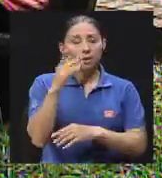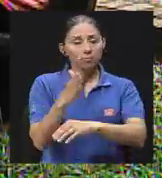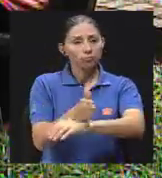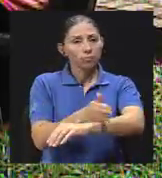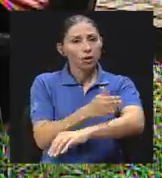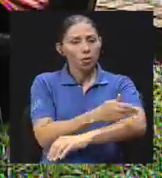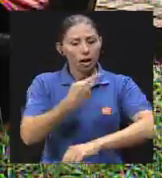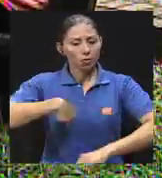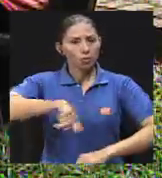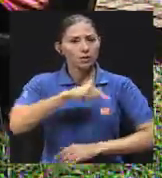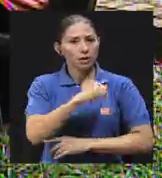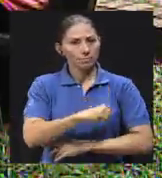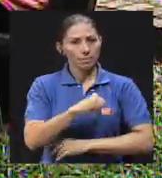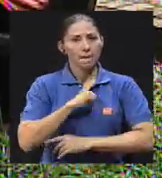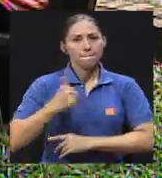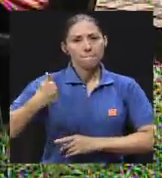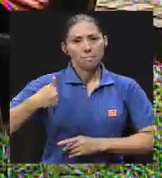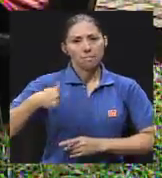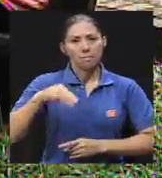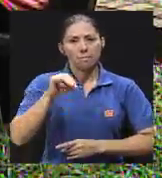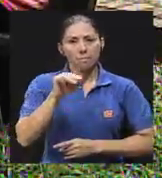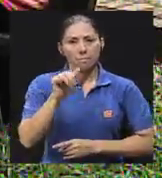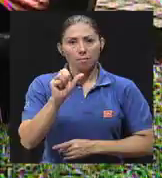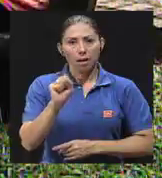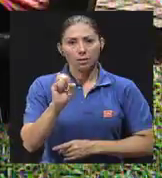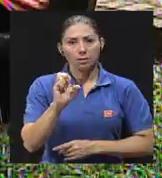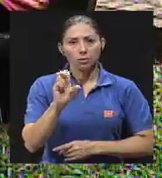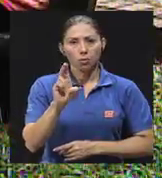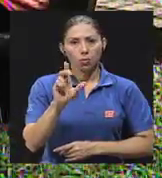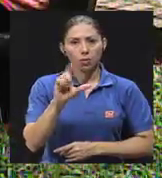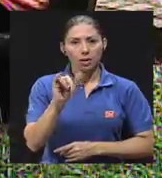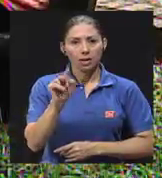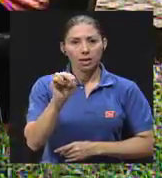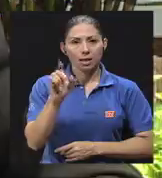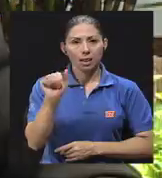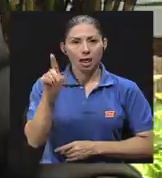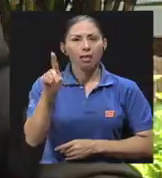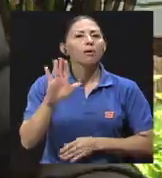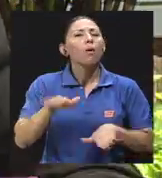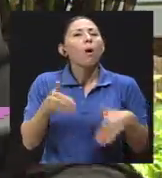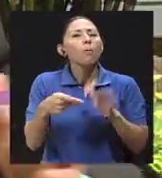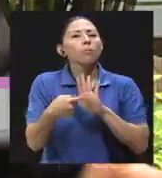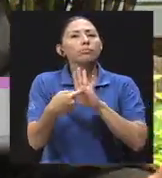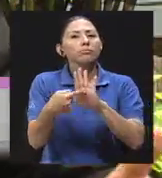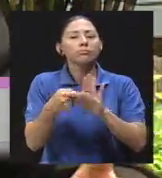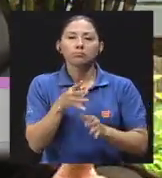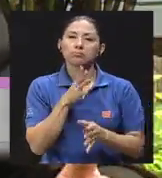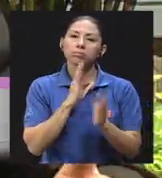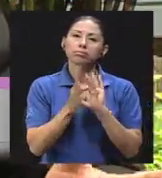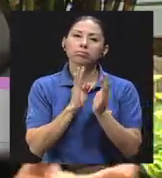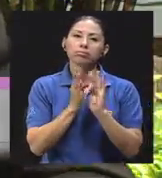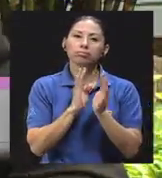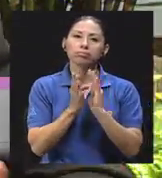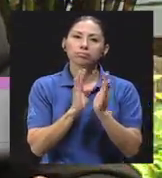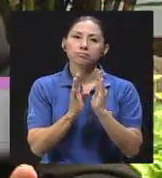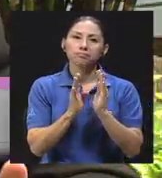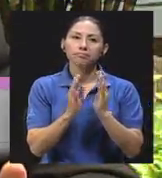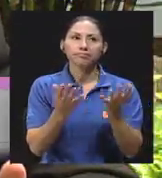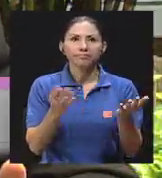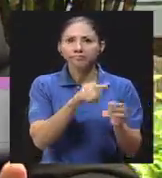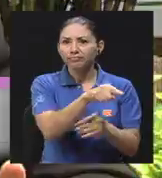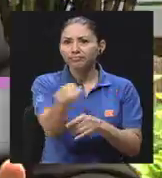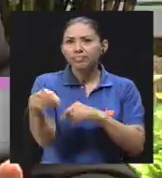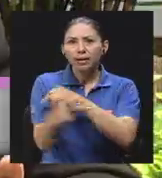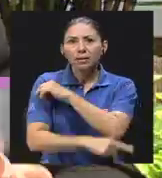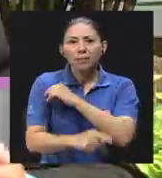masculinidad, de darnos cuenta de cómo es nuestra masculinidad, es hablando. Y no hay espacios en el país donde hablar de